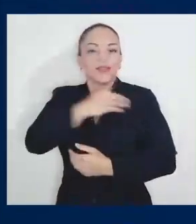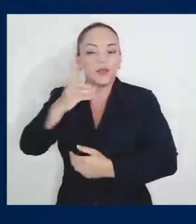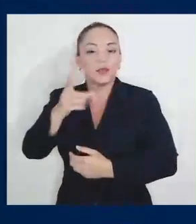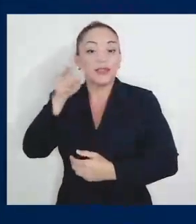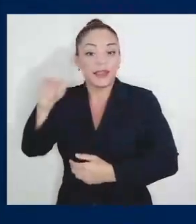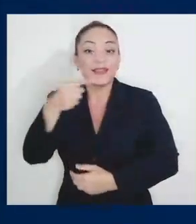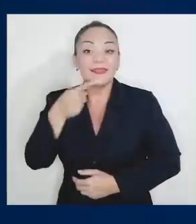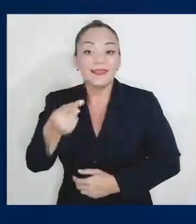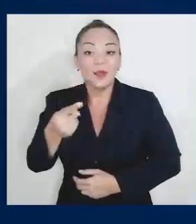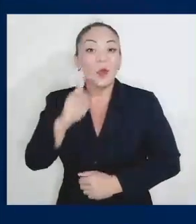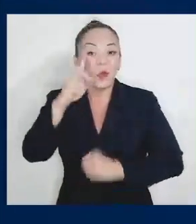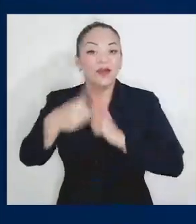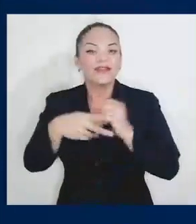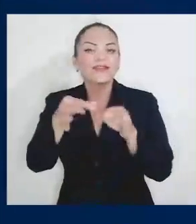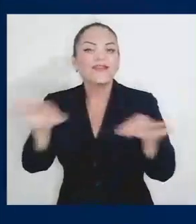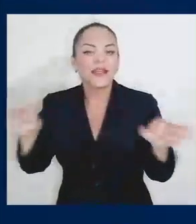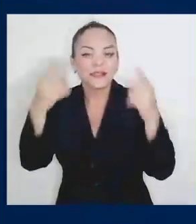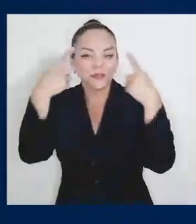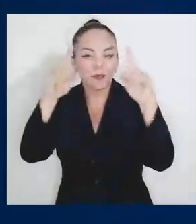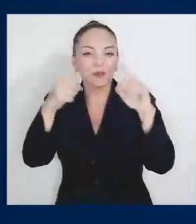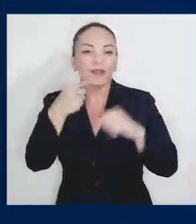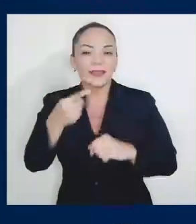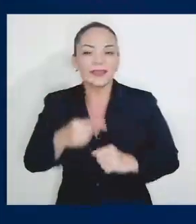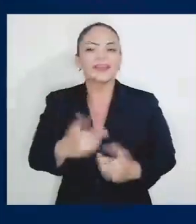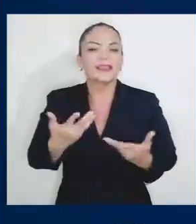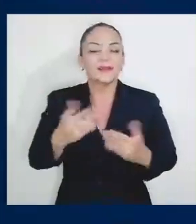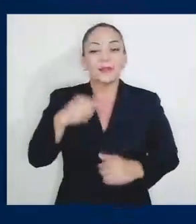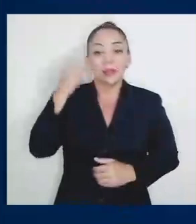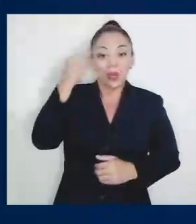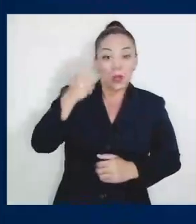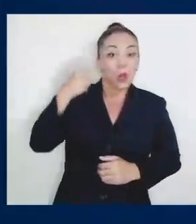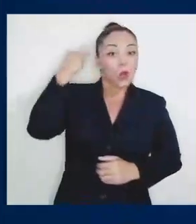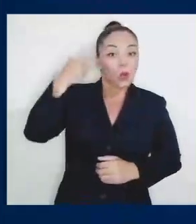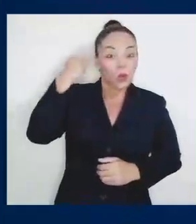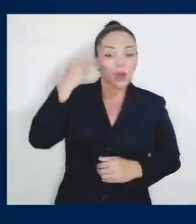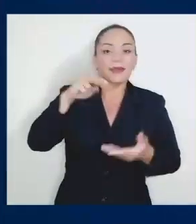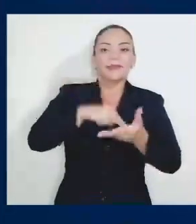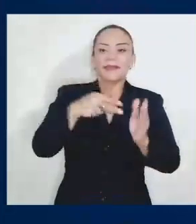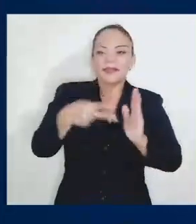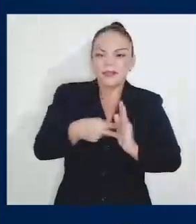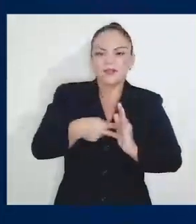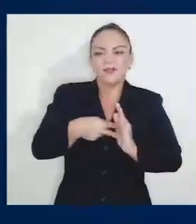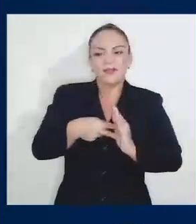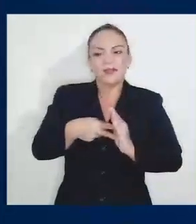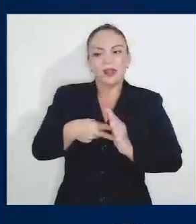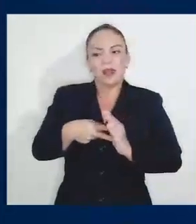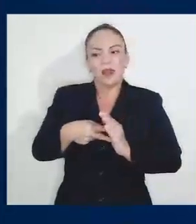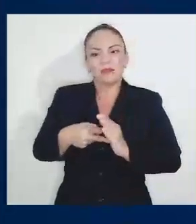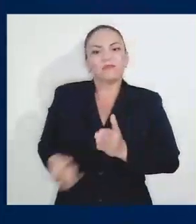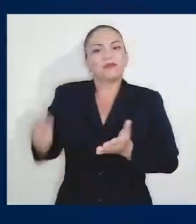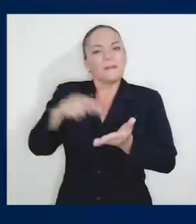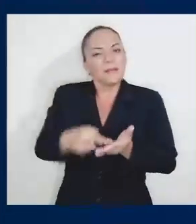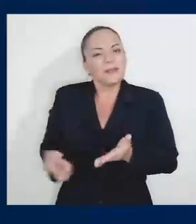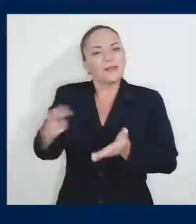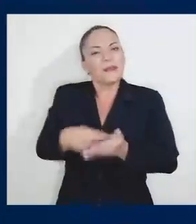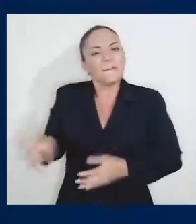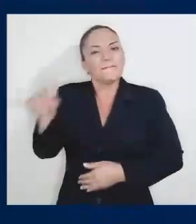locura es hacer lo mismo una y otra vez esperando resultados diferentes.